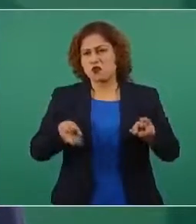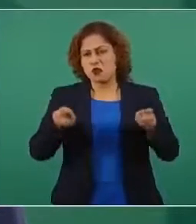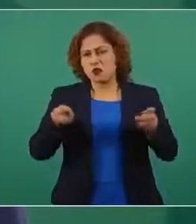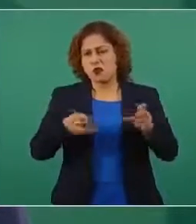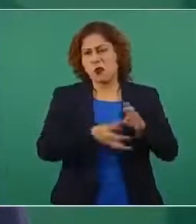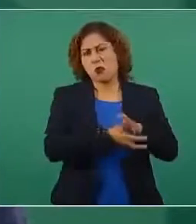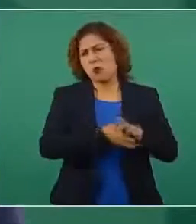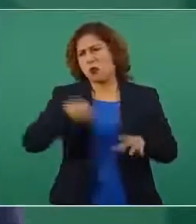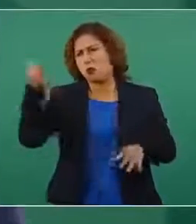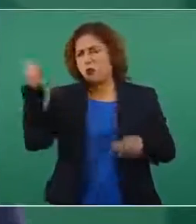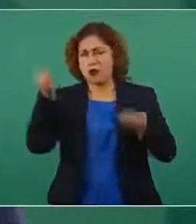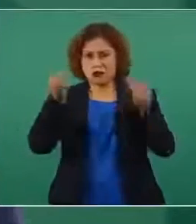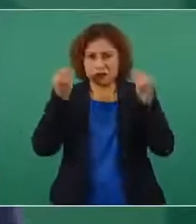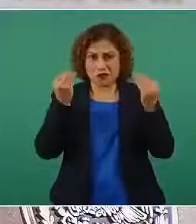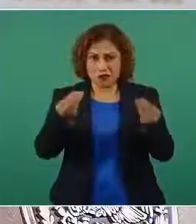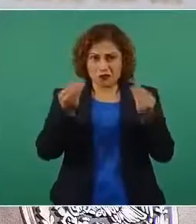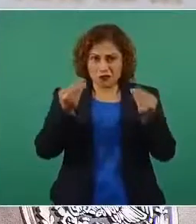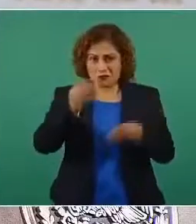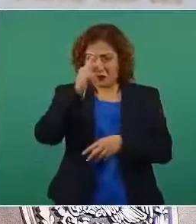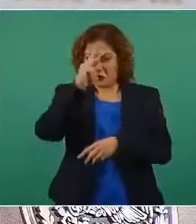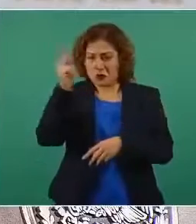en la historia de México